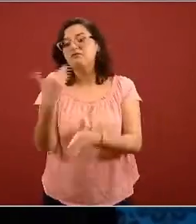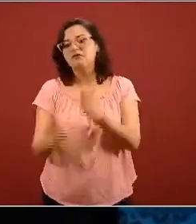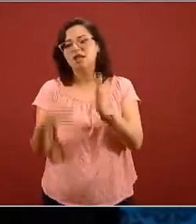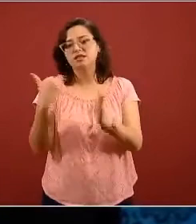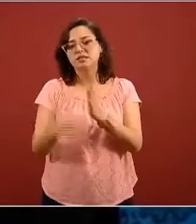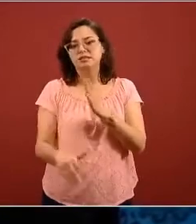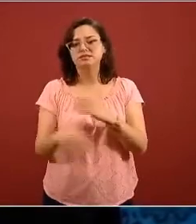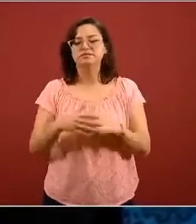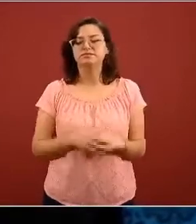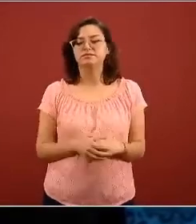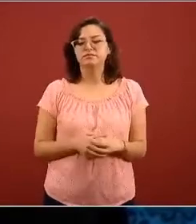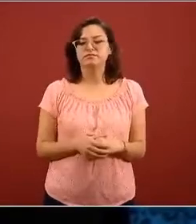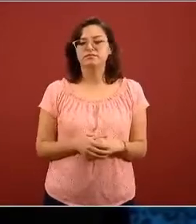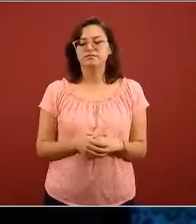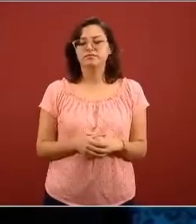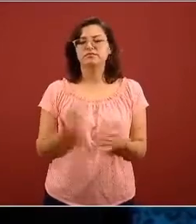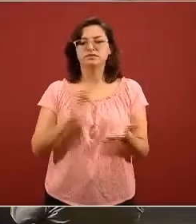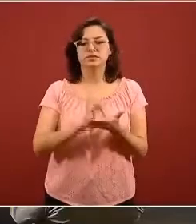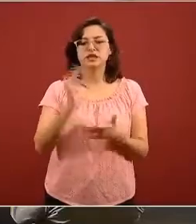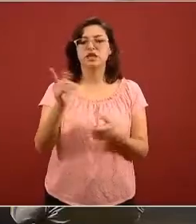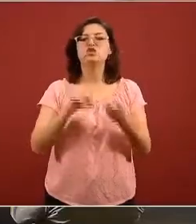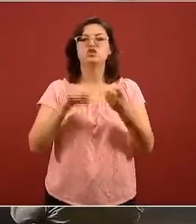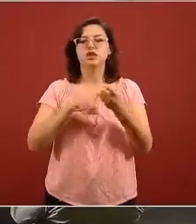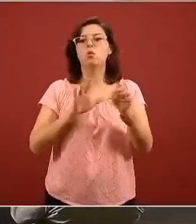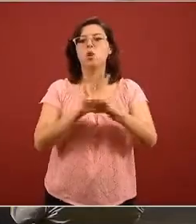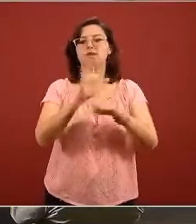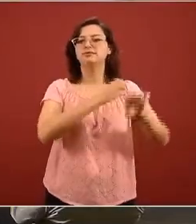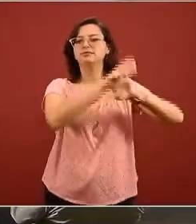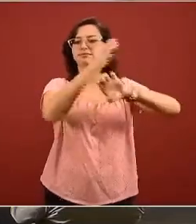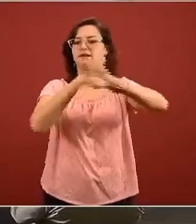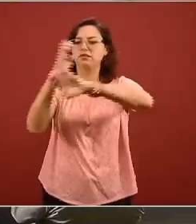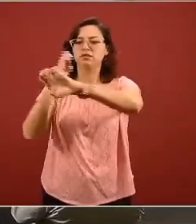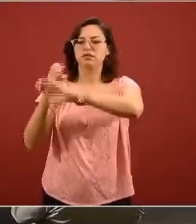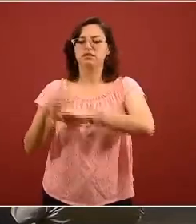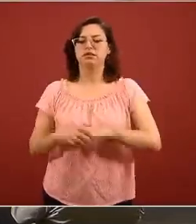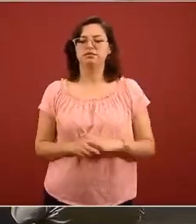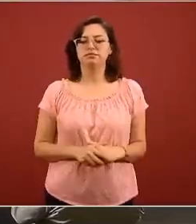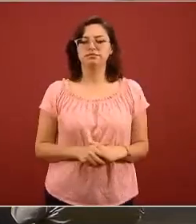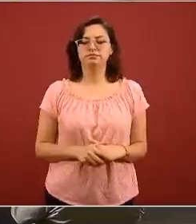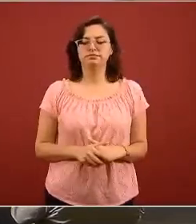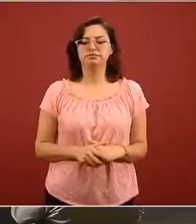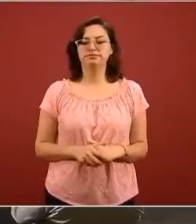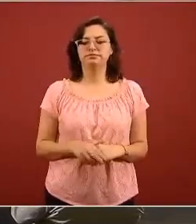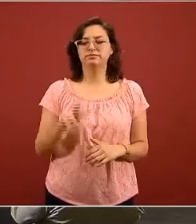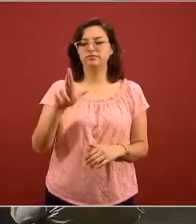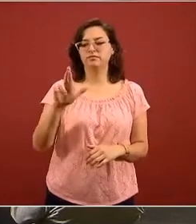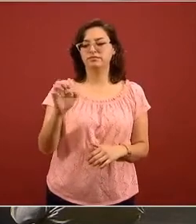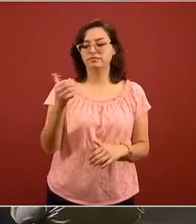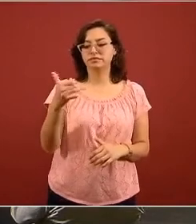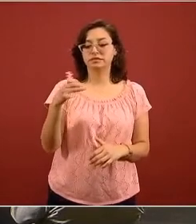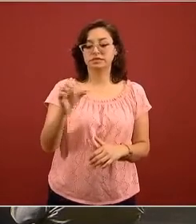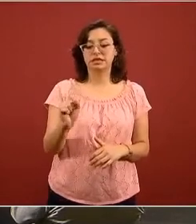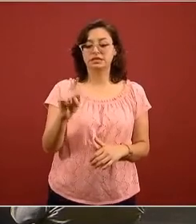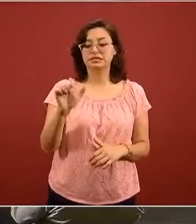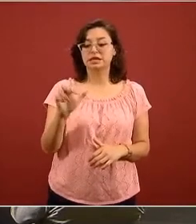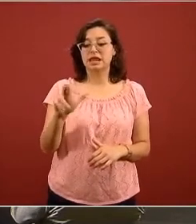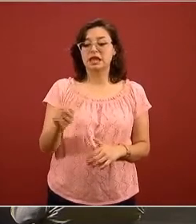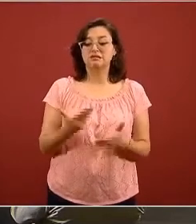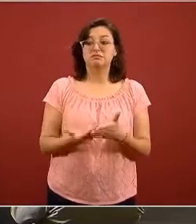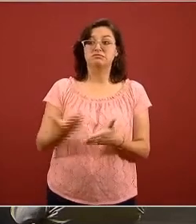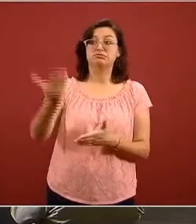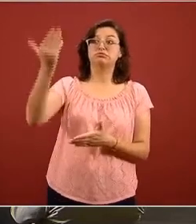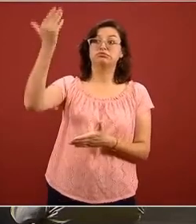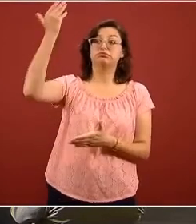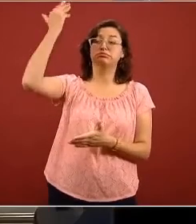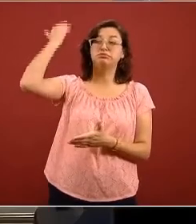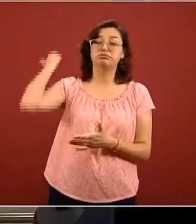si ya están listos y en qué estados gracias con mucho gusto lo que dijo el doctor Reyes Terán hace varias semanas se refería solamente